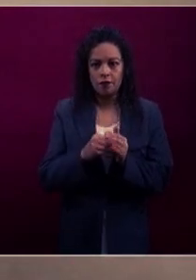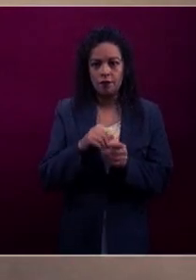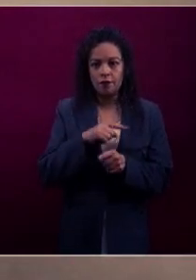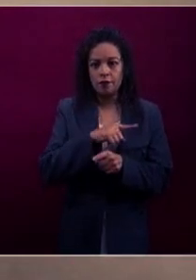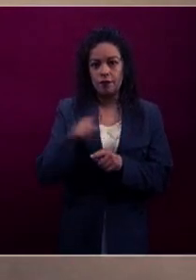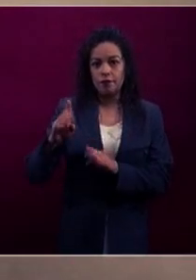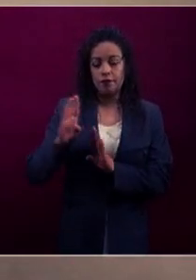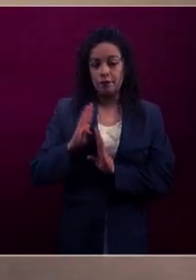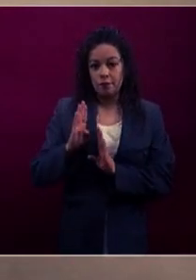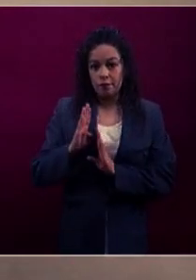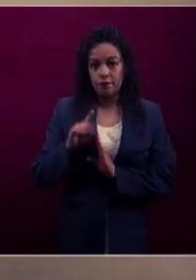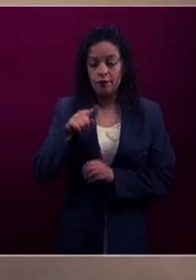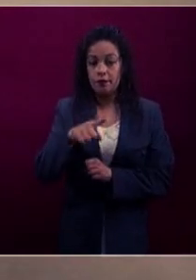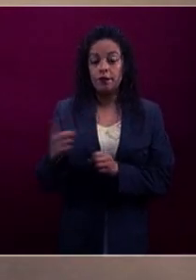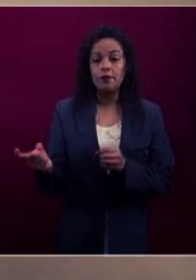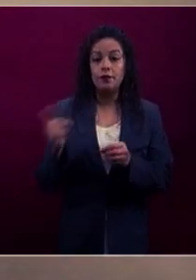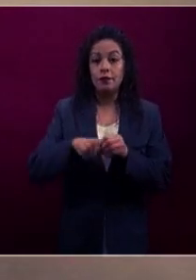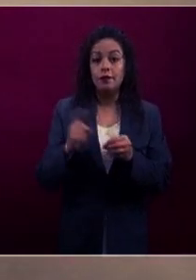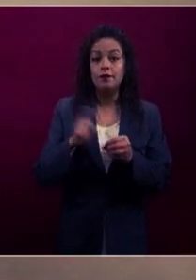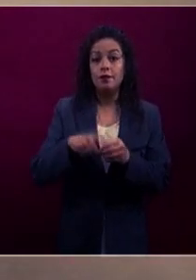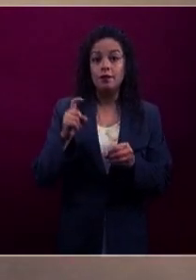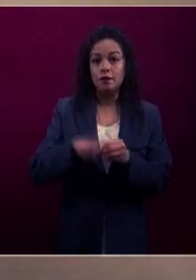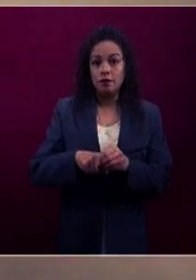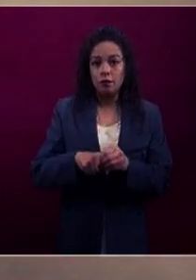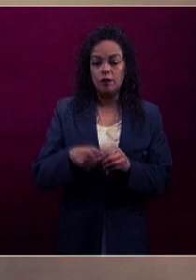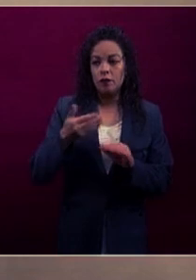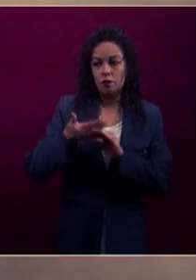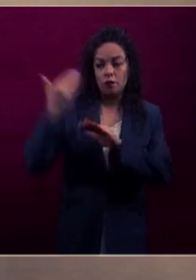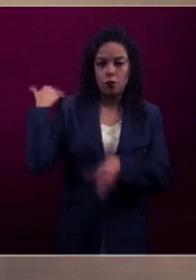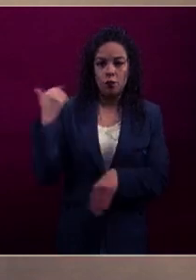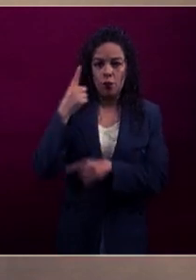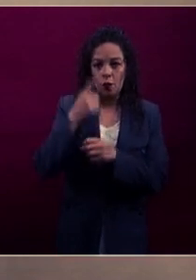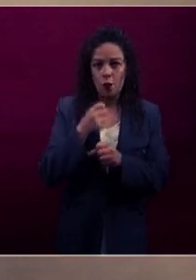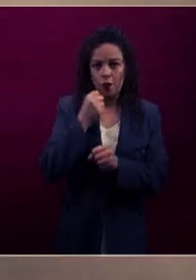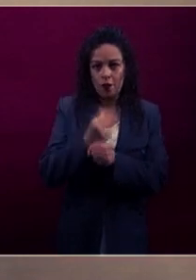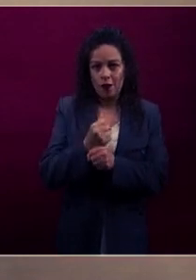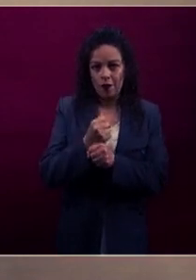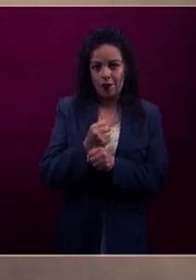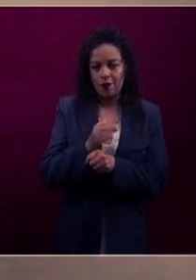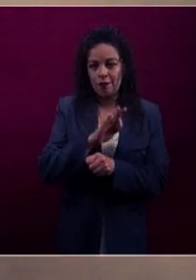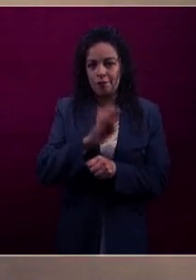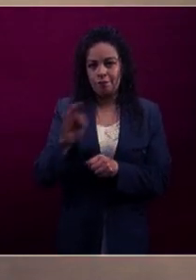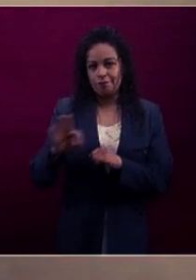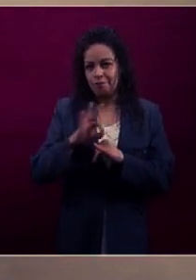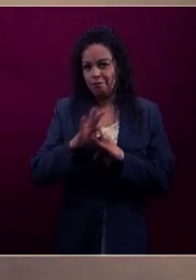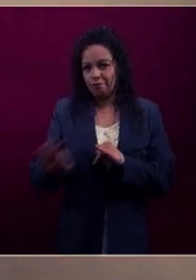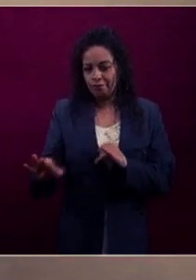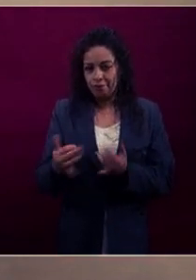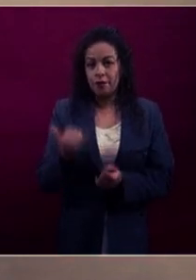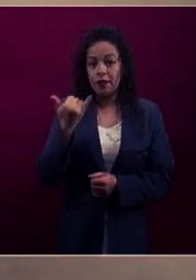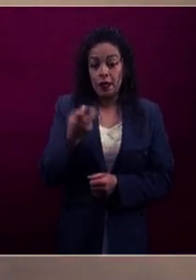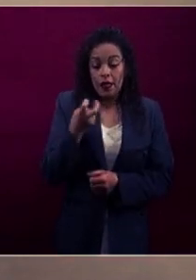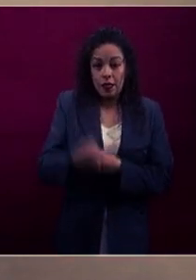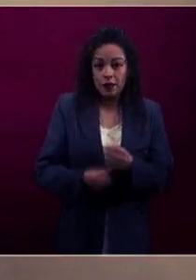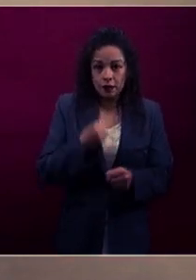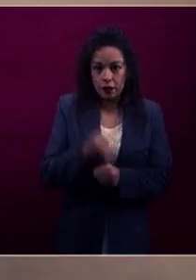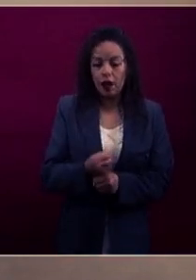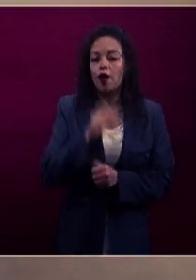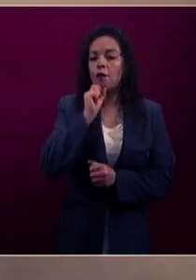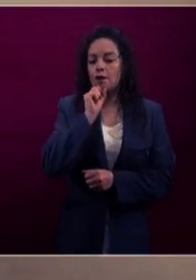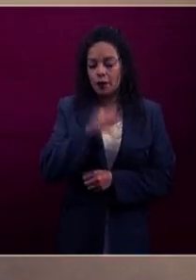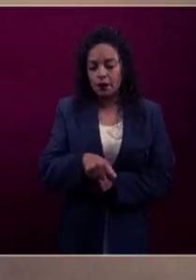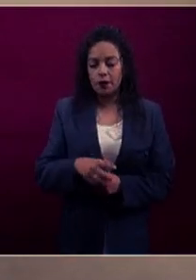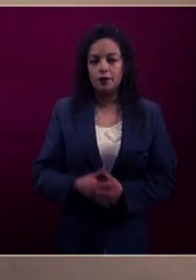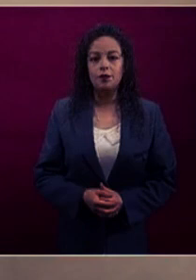los que se reclutaron a finales del año pasado y algunos todavía ya de este año. Este año también hemos